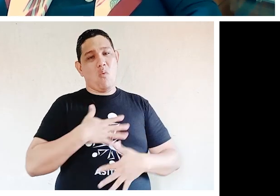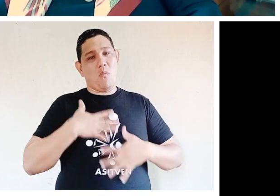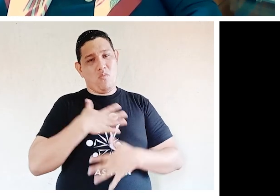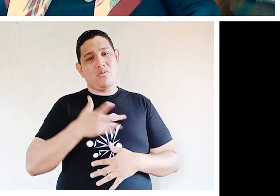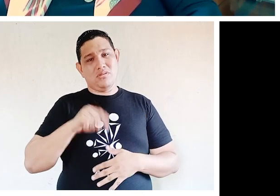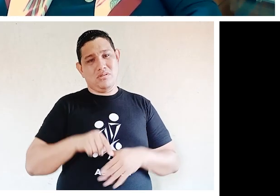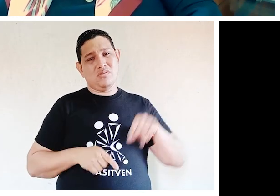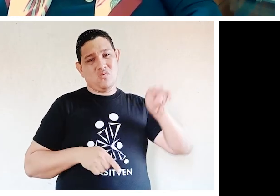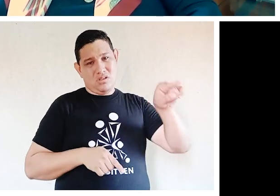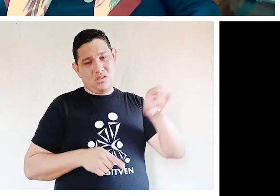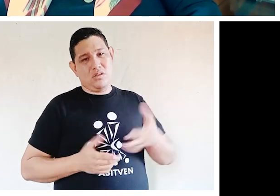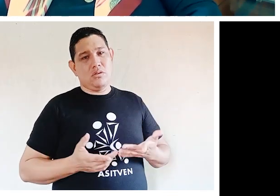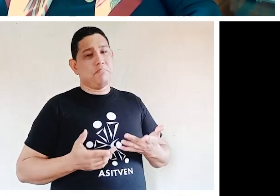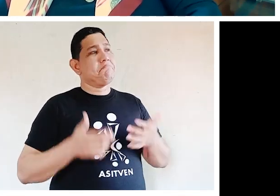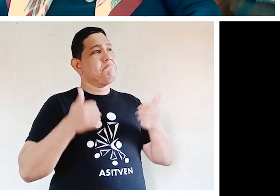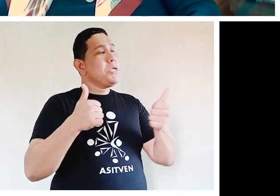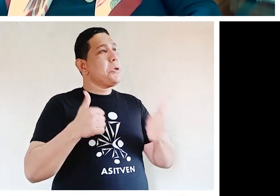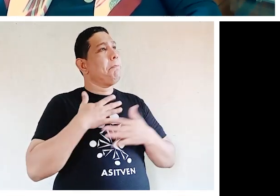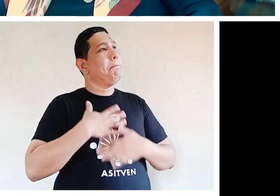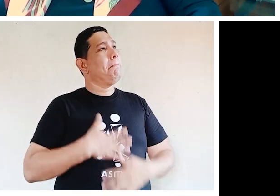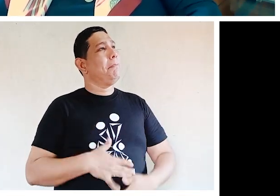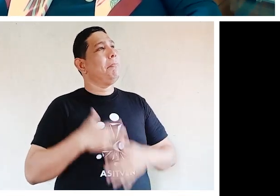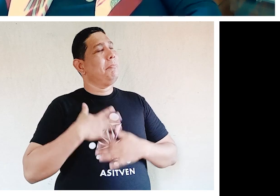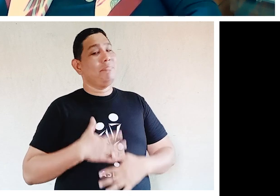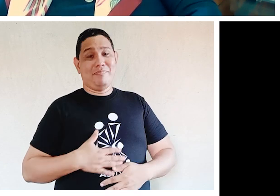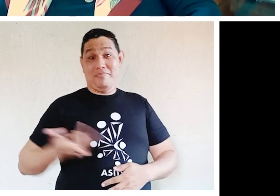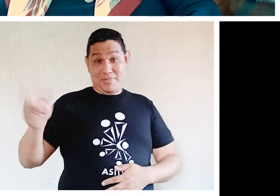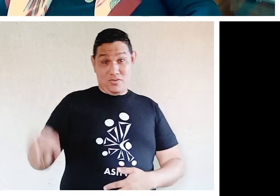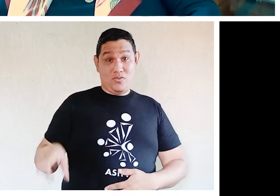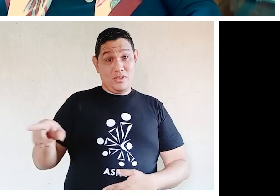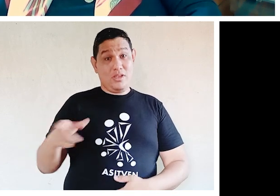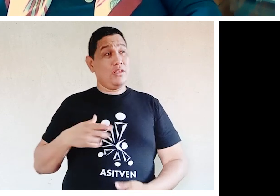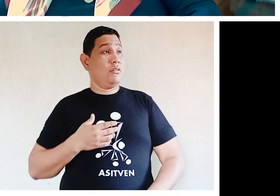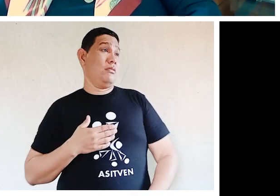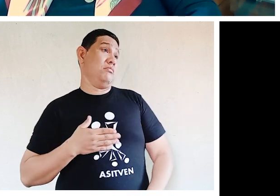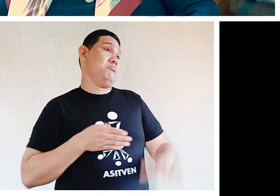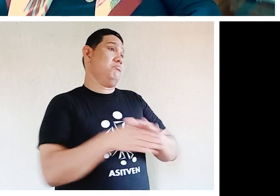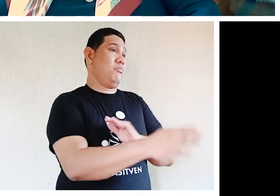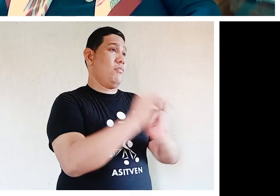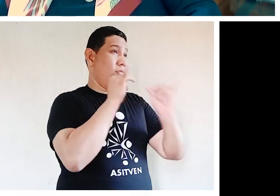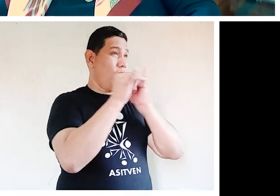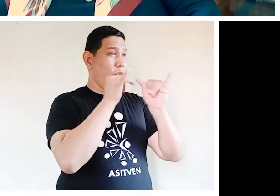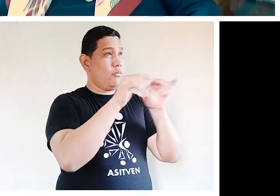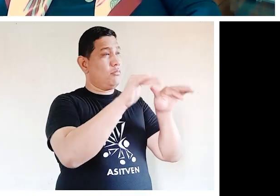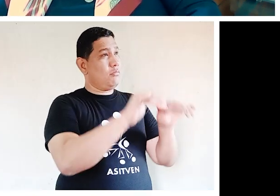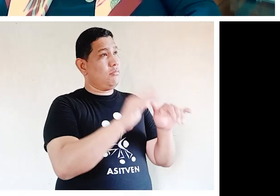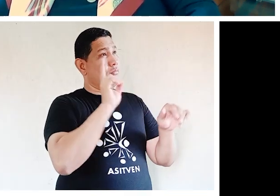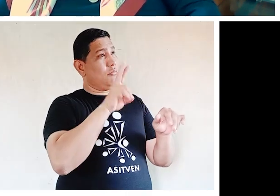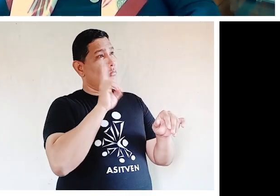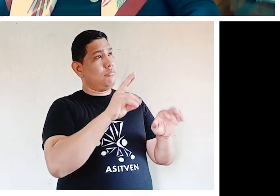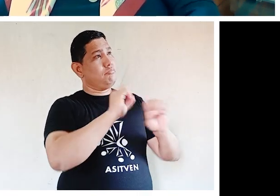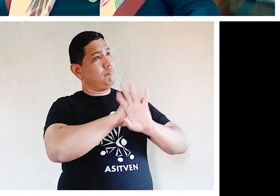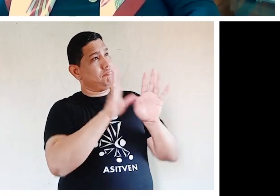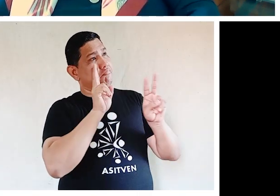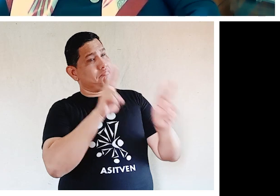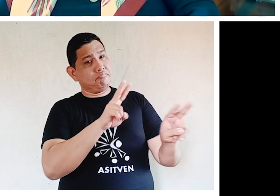produzca bienestar, que la persona se sienta, sienta que la información que llega la puede